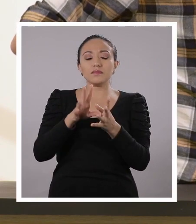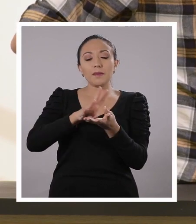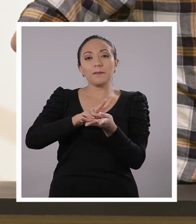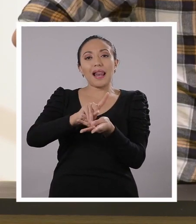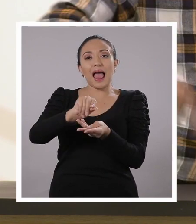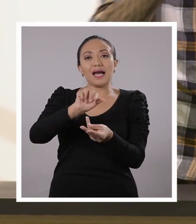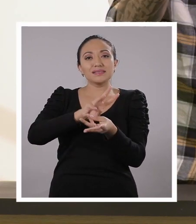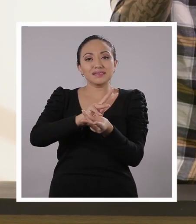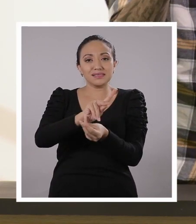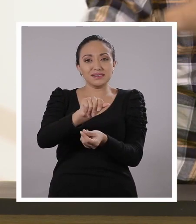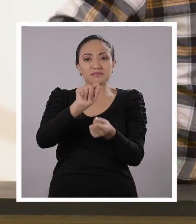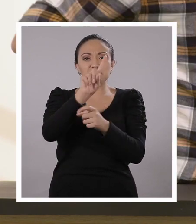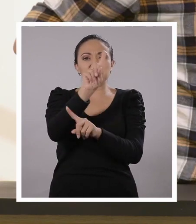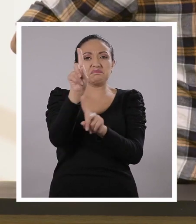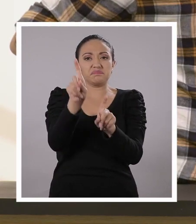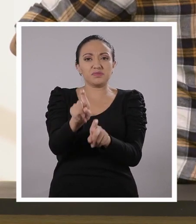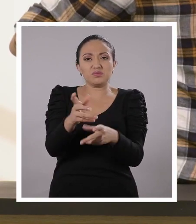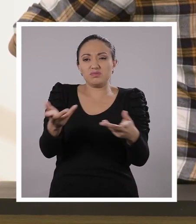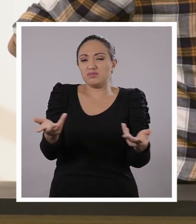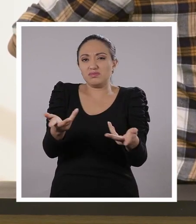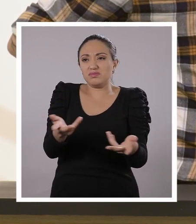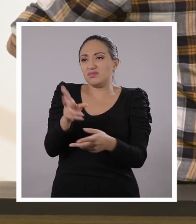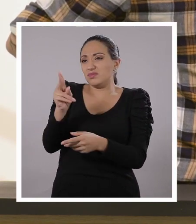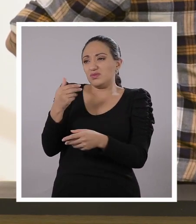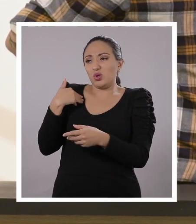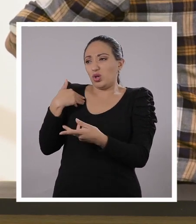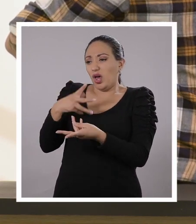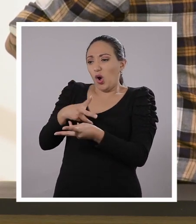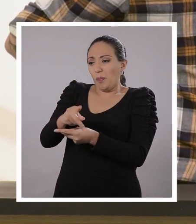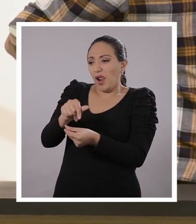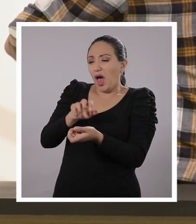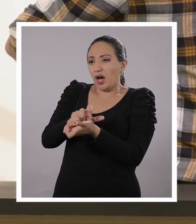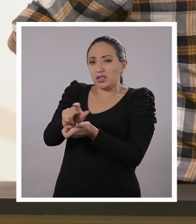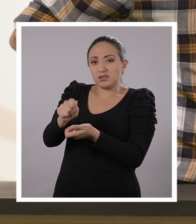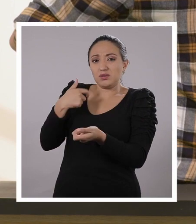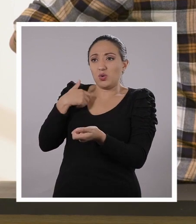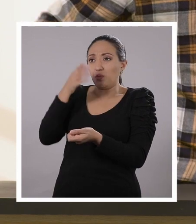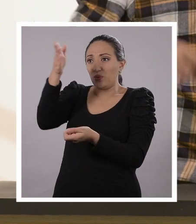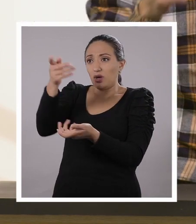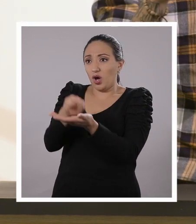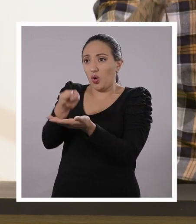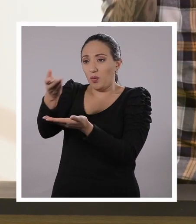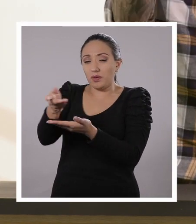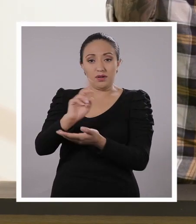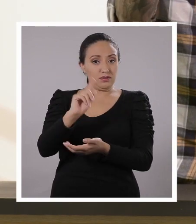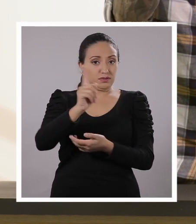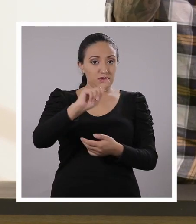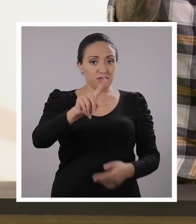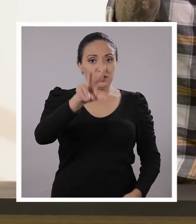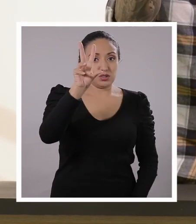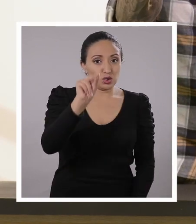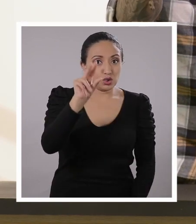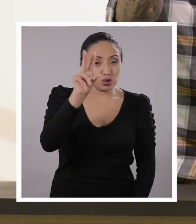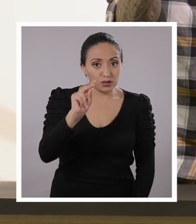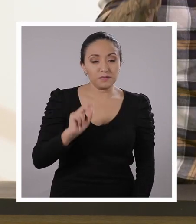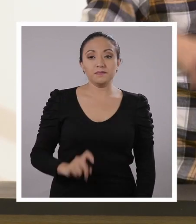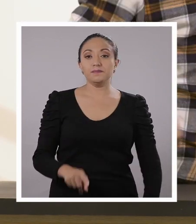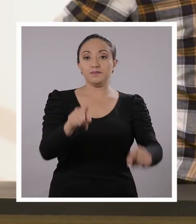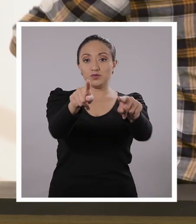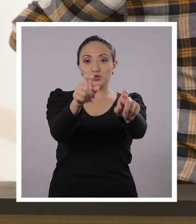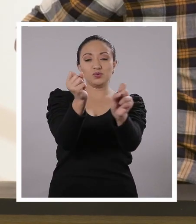plastilina. Te vas a preguntar, pero profe, no tengo plastilina en casa, me toca salir a comprar. Le tengo que decir que no,